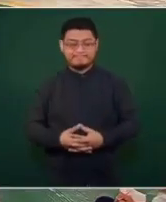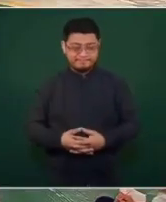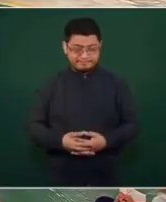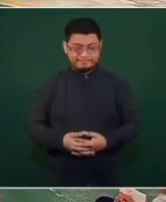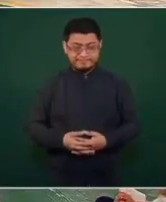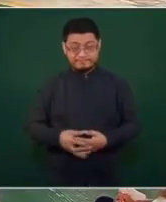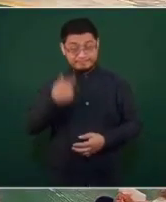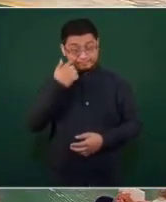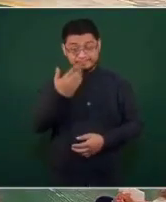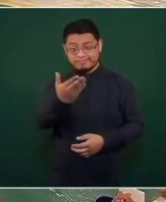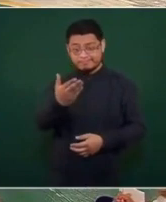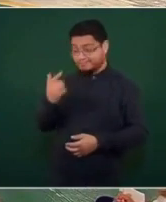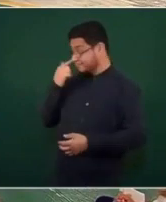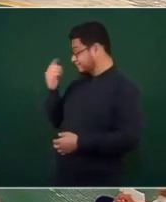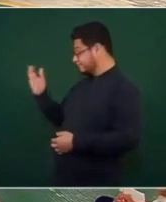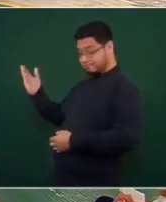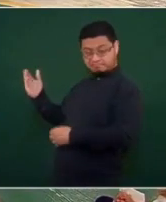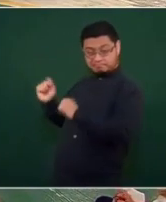Esta primera plana,